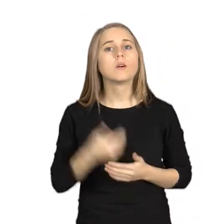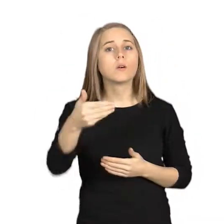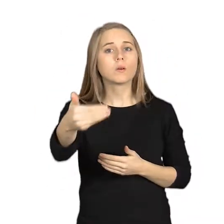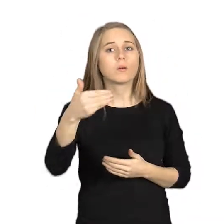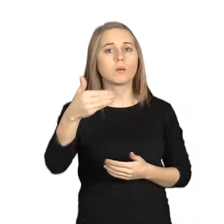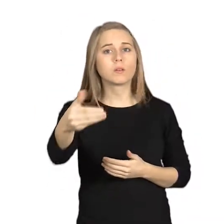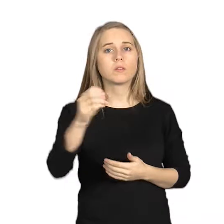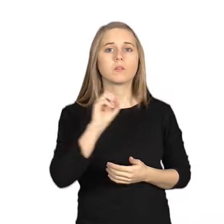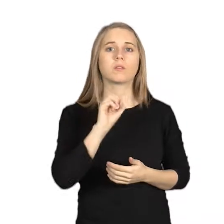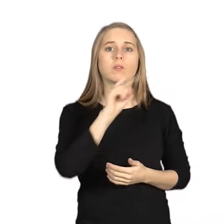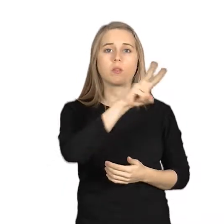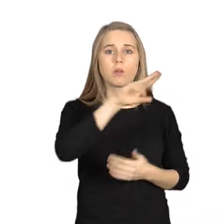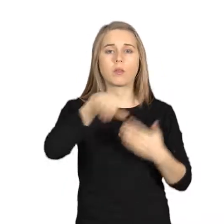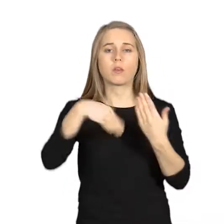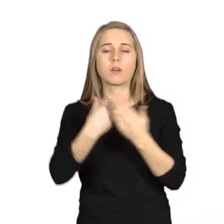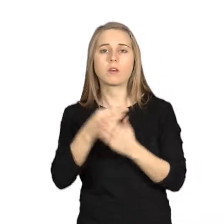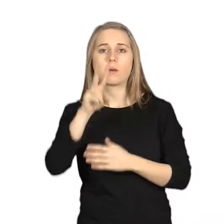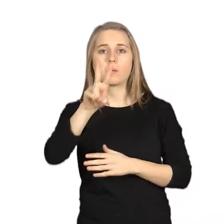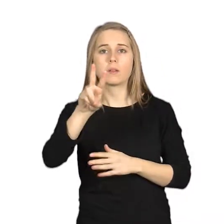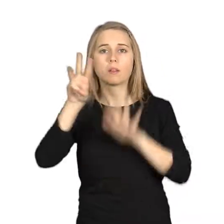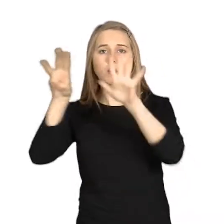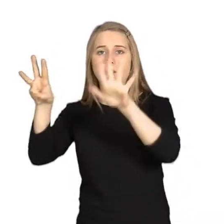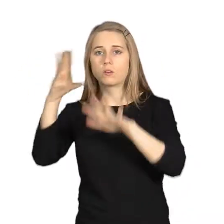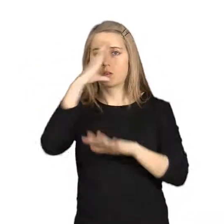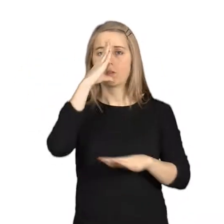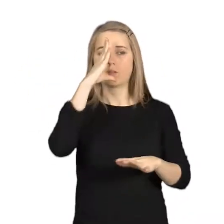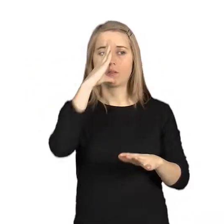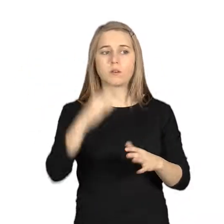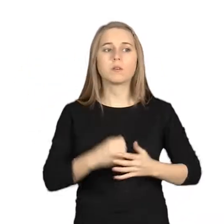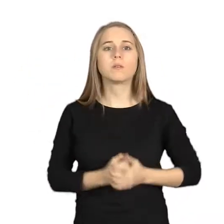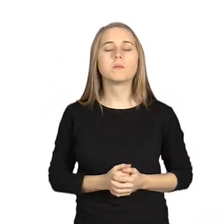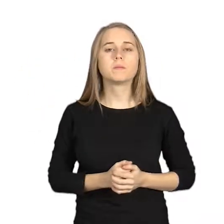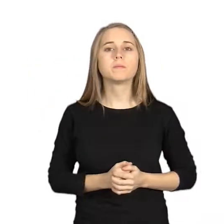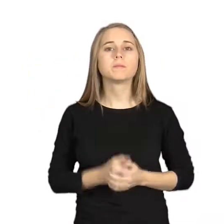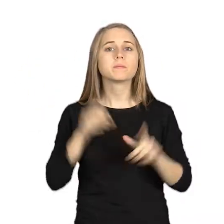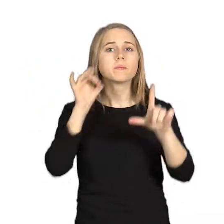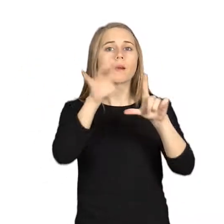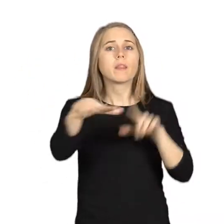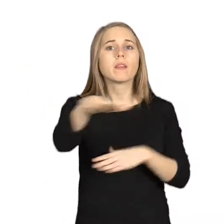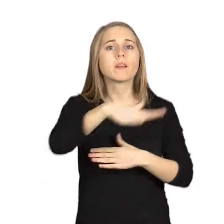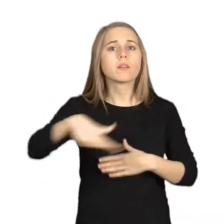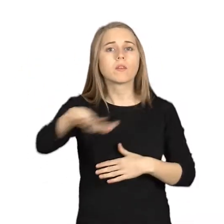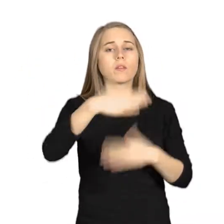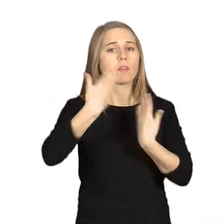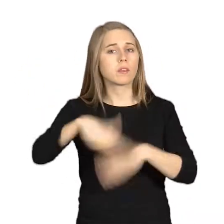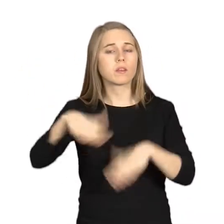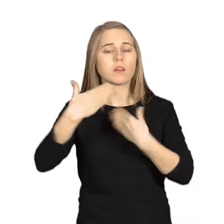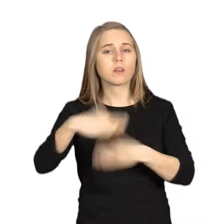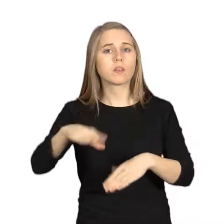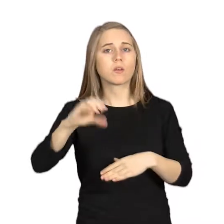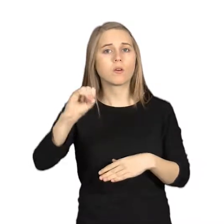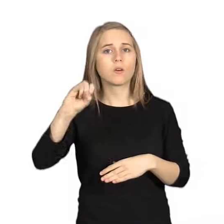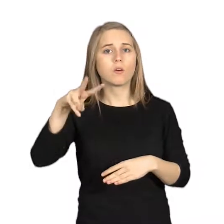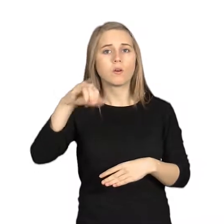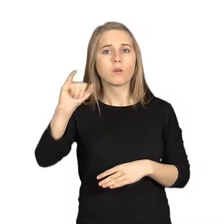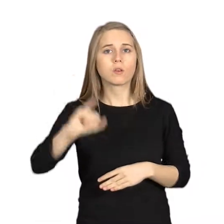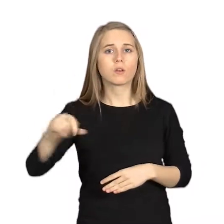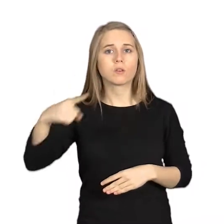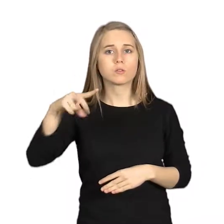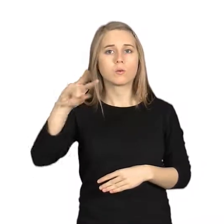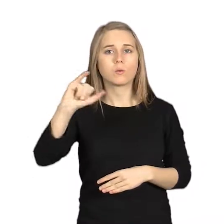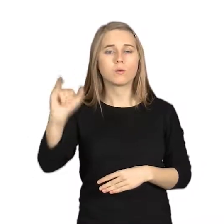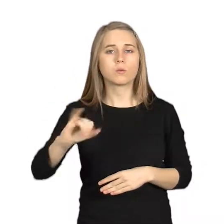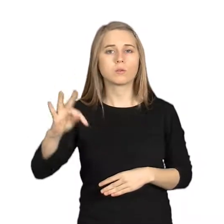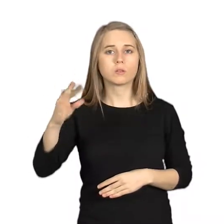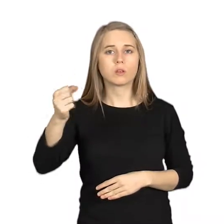inclusivas. ¿Cuándo se desarrollará? Del 12 al 28 de febrero. ¿A dónde hay que mandar las fotos? A la